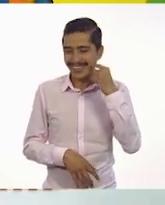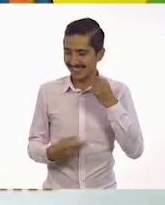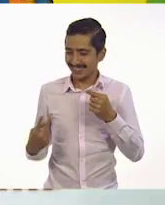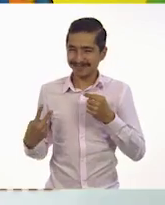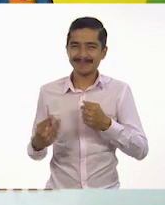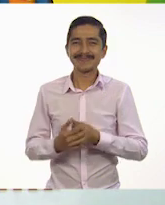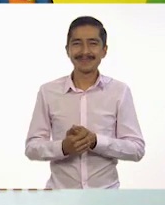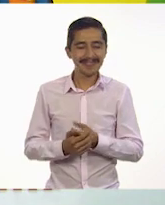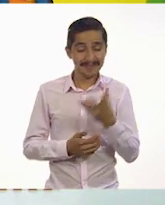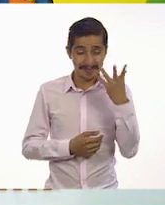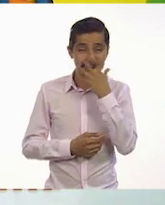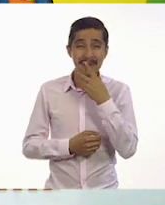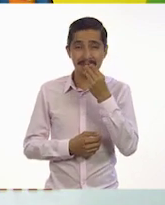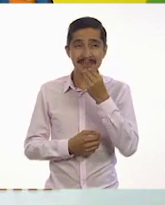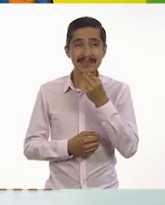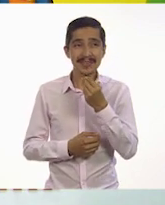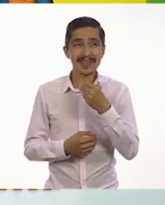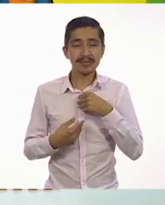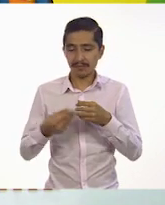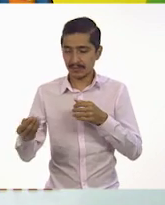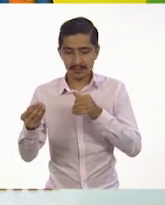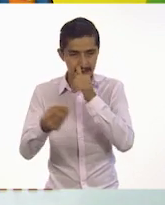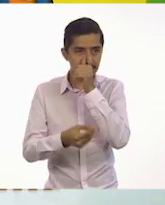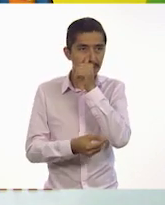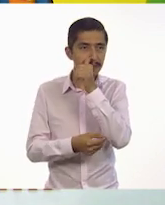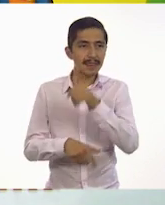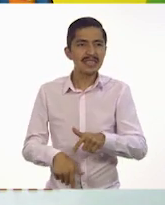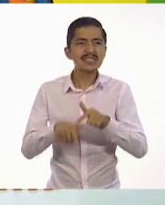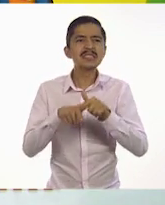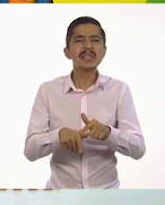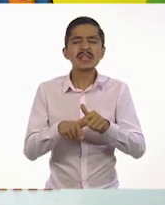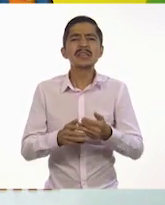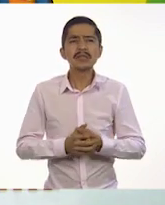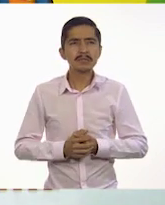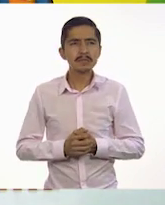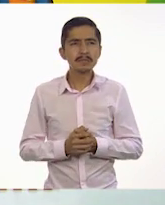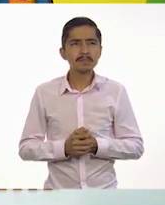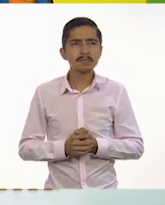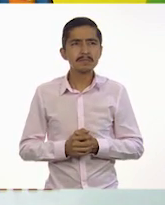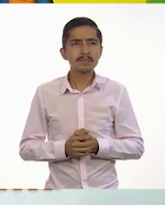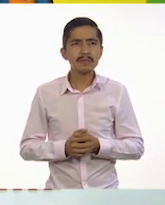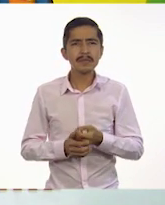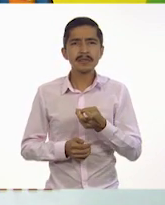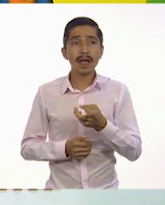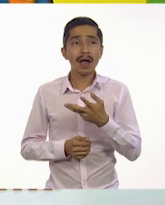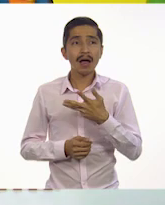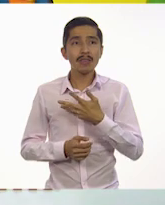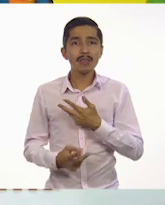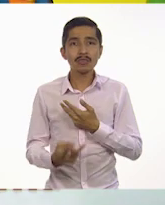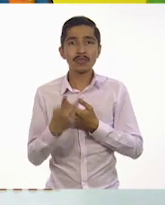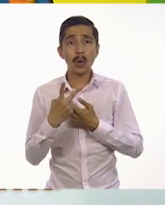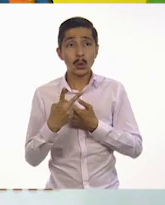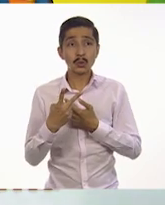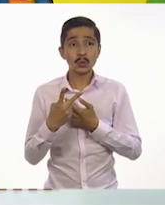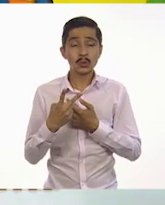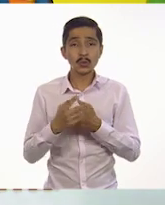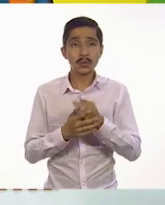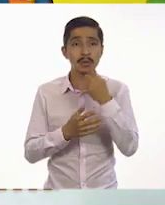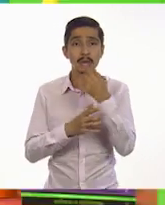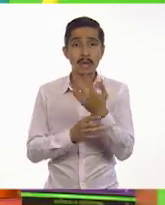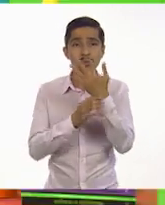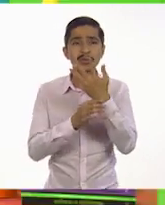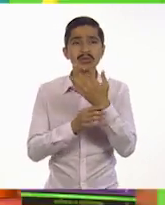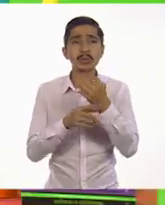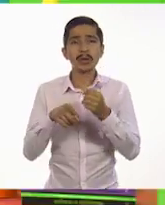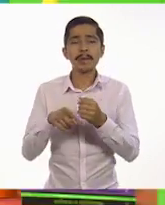Se los voy pasando. Vamos con el siguiente. ¡Ay! Este trae en dos partes. Dice,